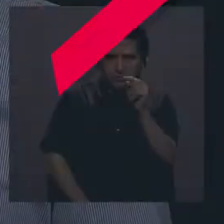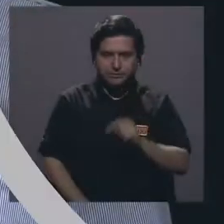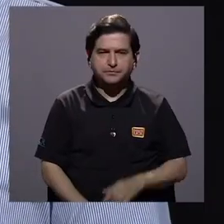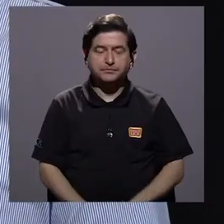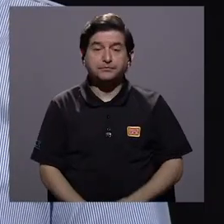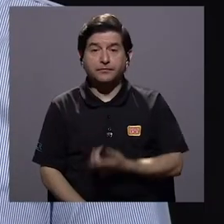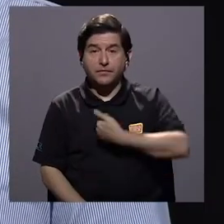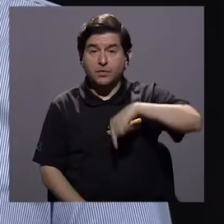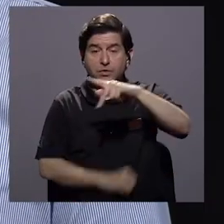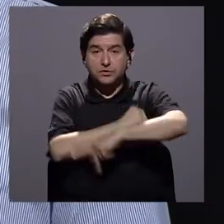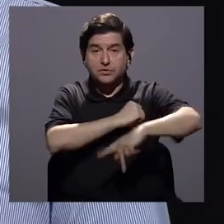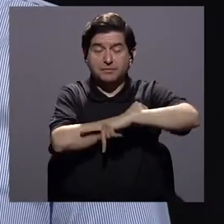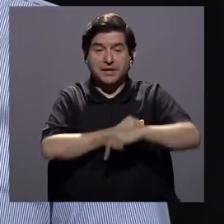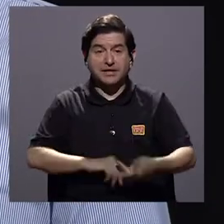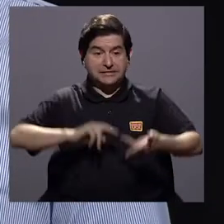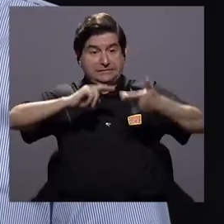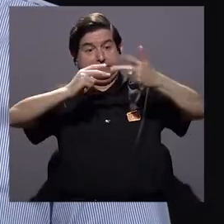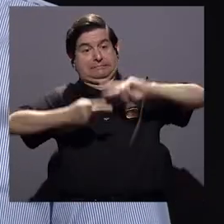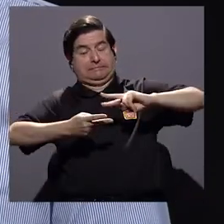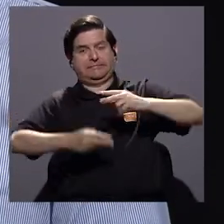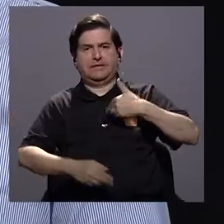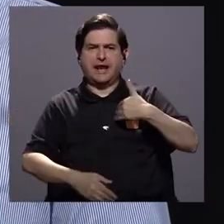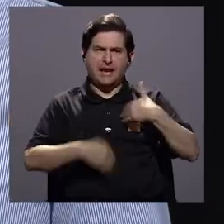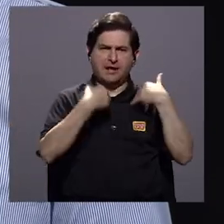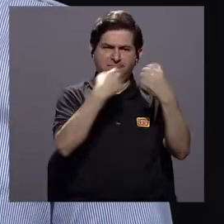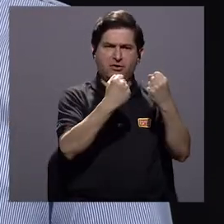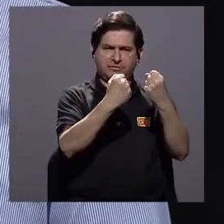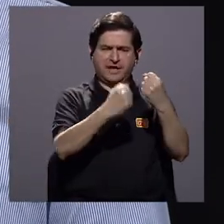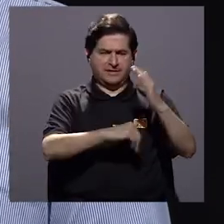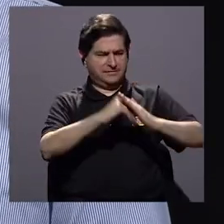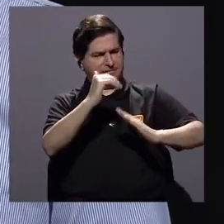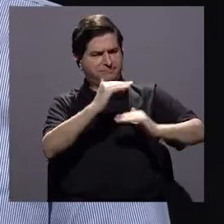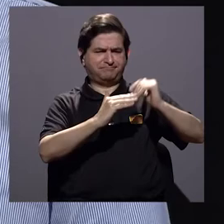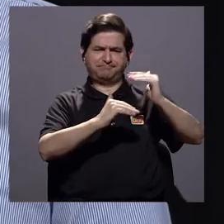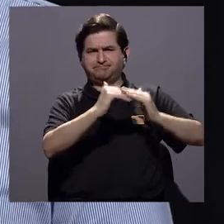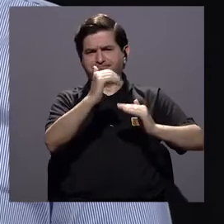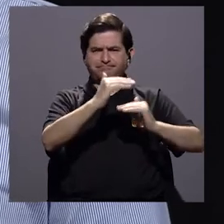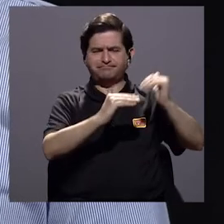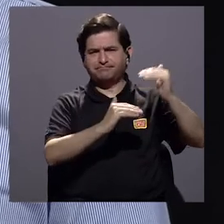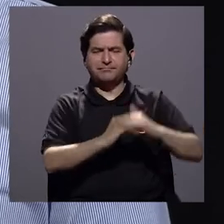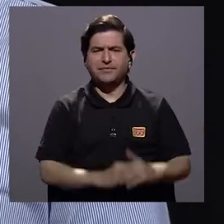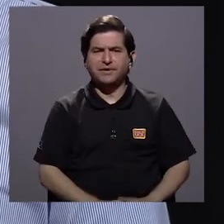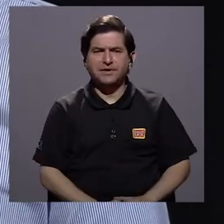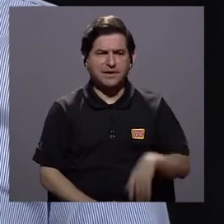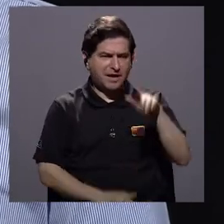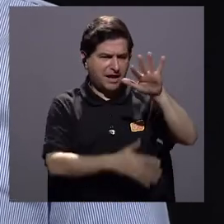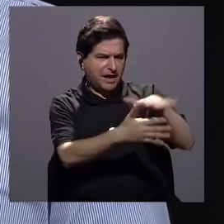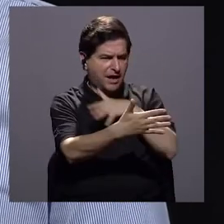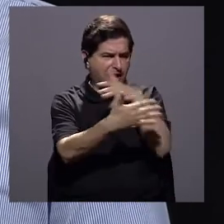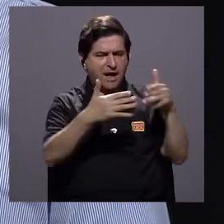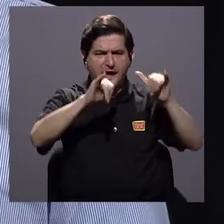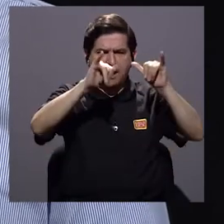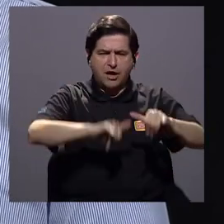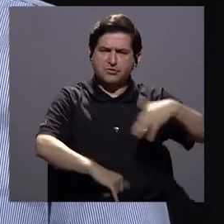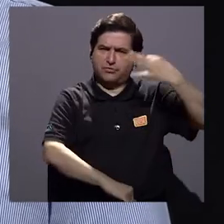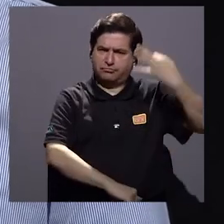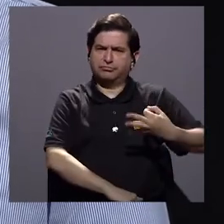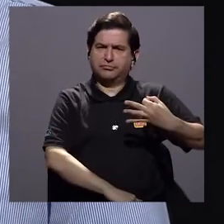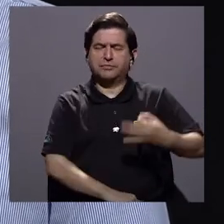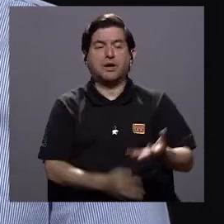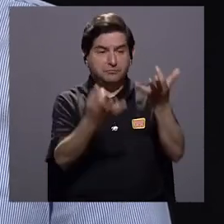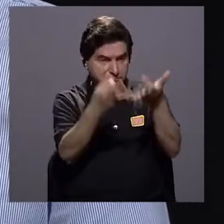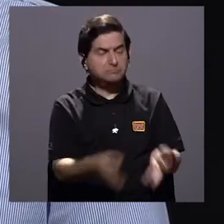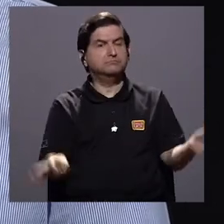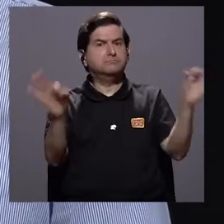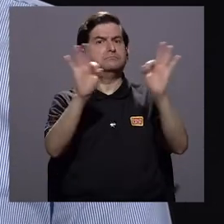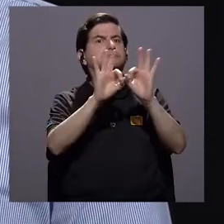Bueno, nosotros somos un país paradójico, ¿verdad? Tenemos una fortaleza en haber construido una agenda de conservación sólida,